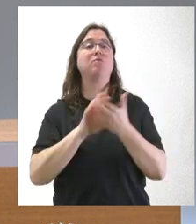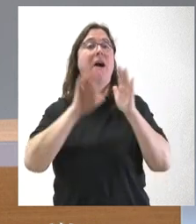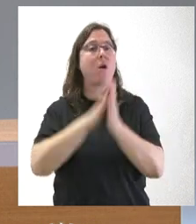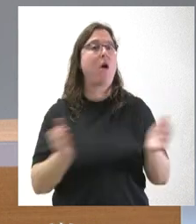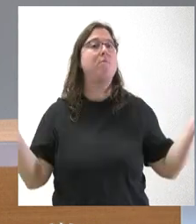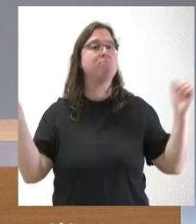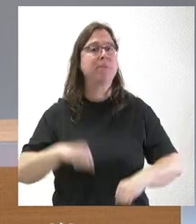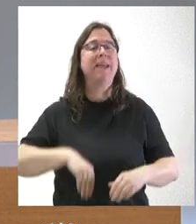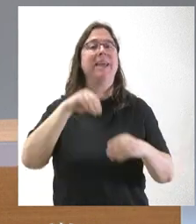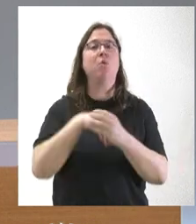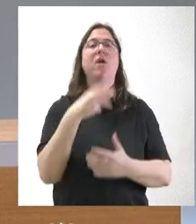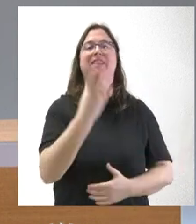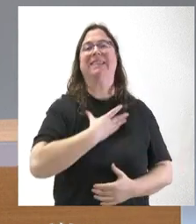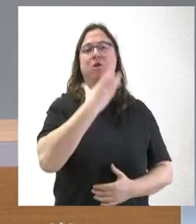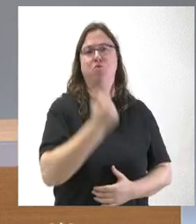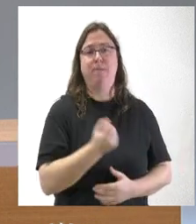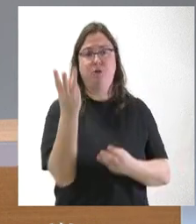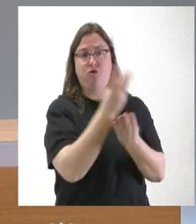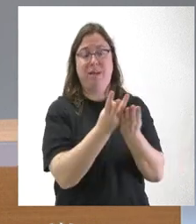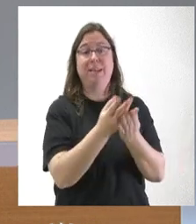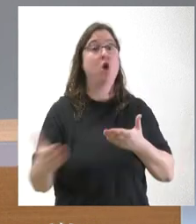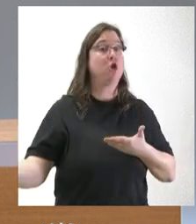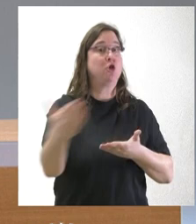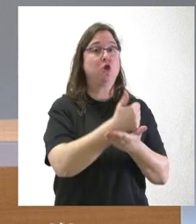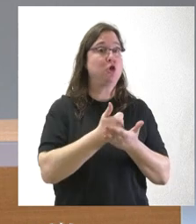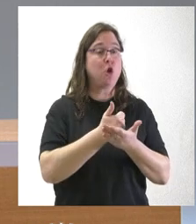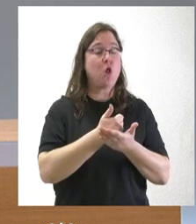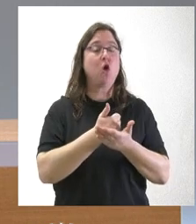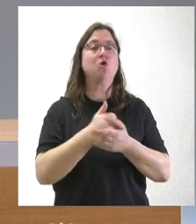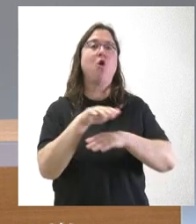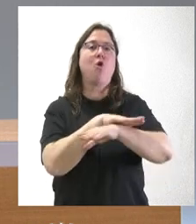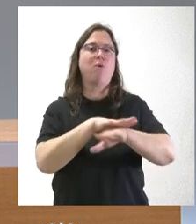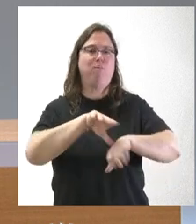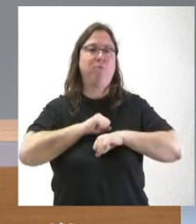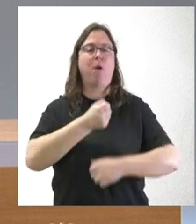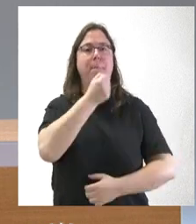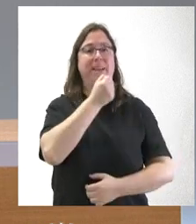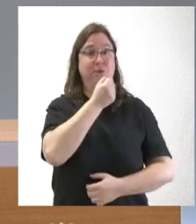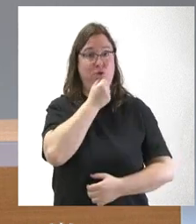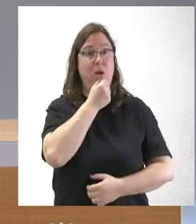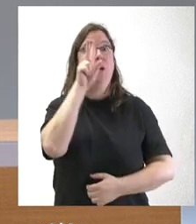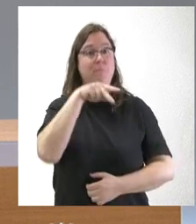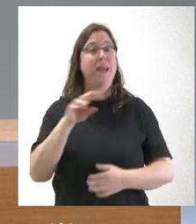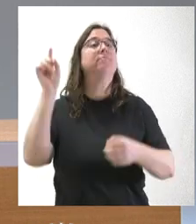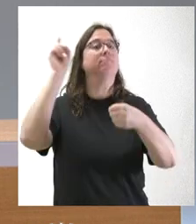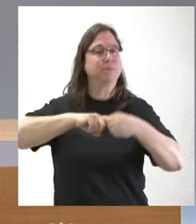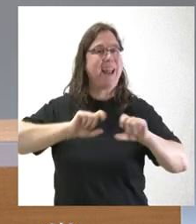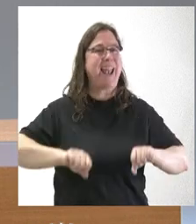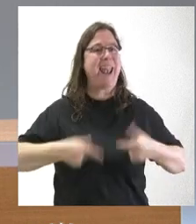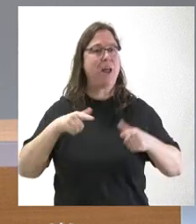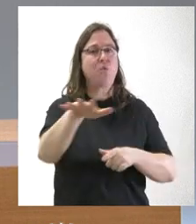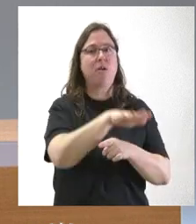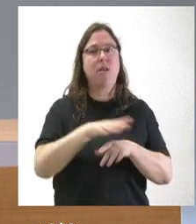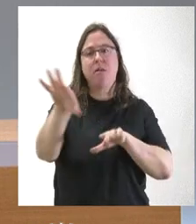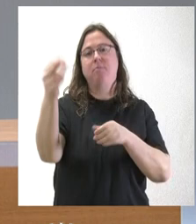incluir a los tres ayuntamientos, todos ellos gobernados por el Partido Socialista, que, perteneciendo a esta comarca natural, no